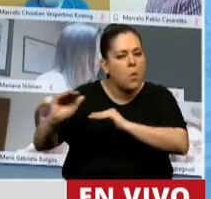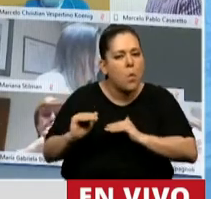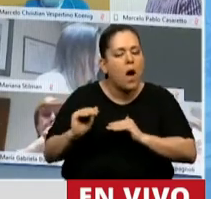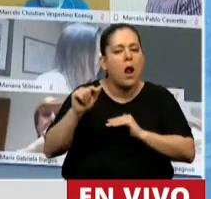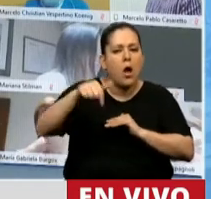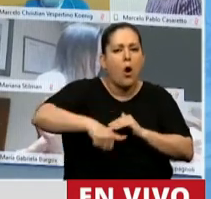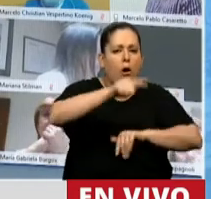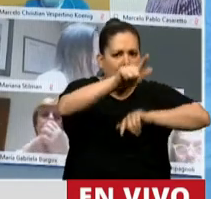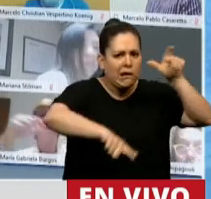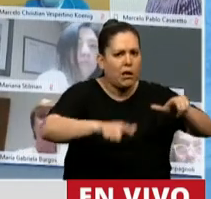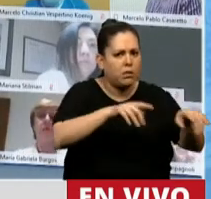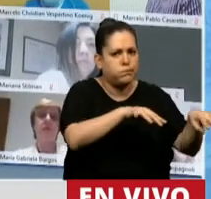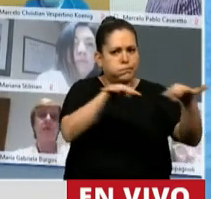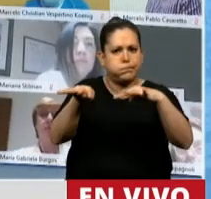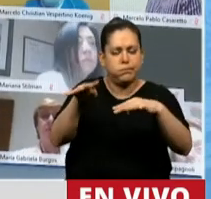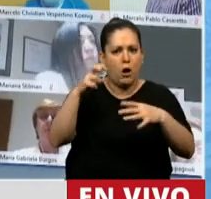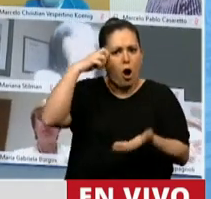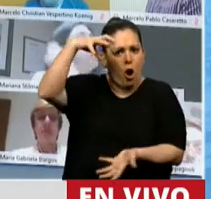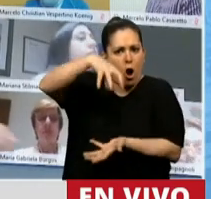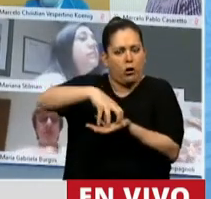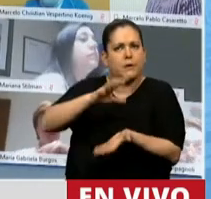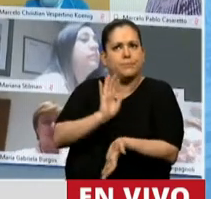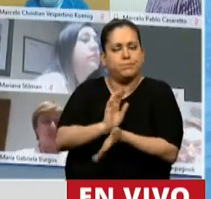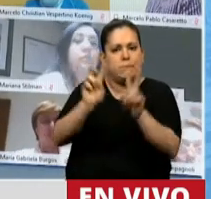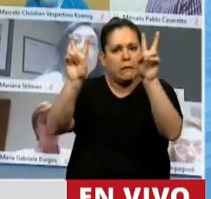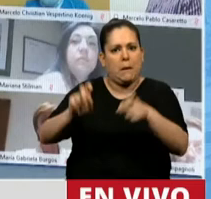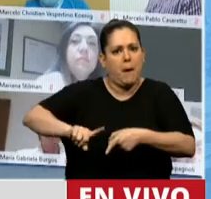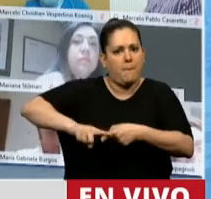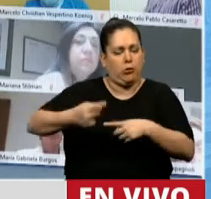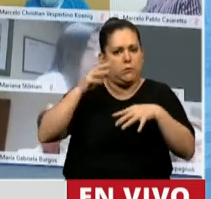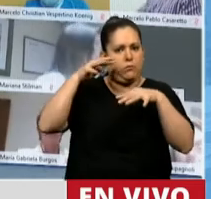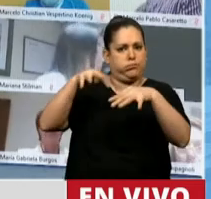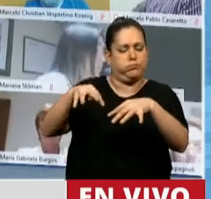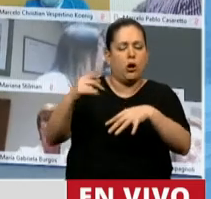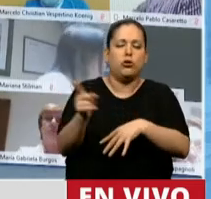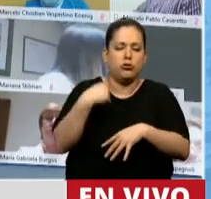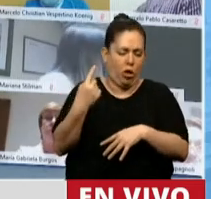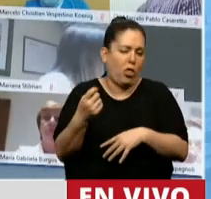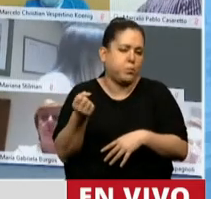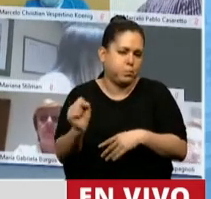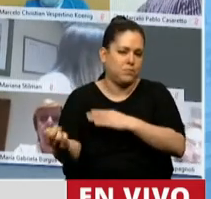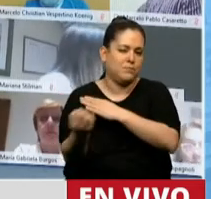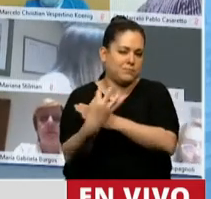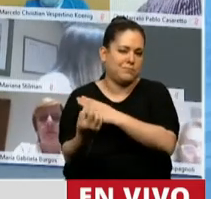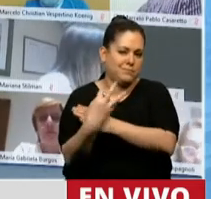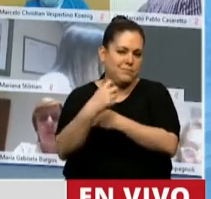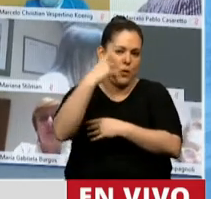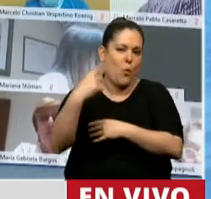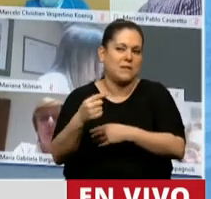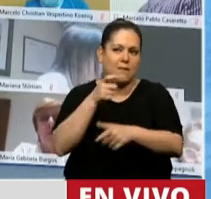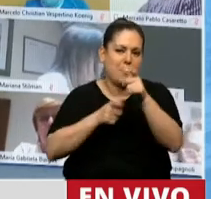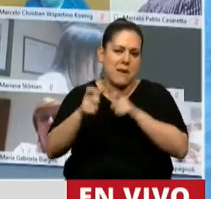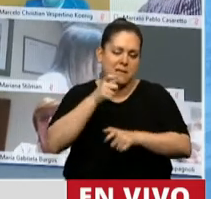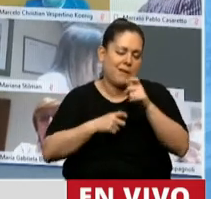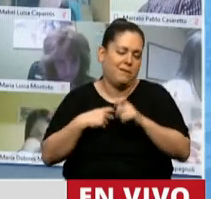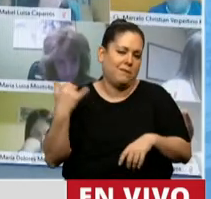hablar del Congreso y de la política. Y bueno, todos habremos recibido algún mensaje, así que ya sabemos qué